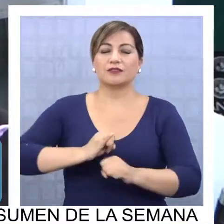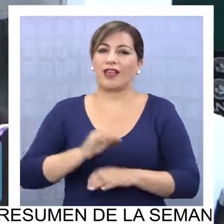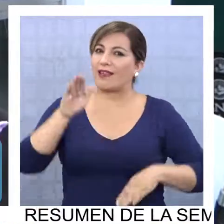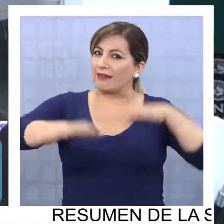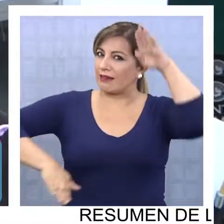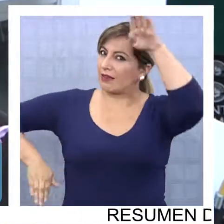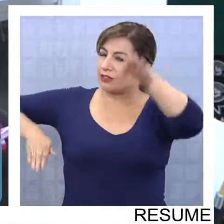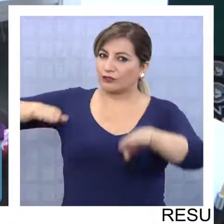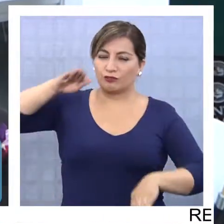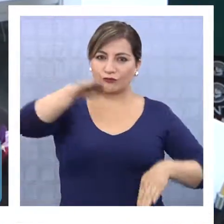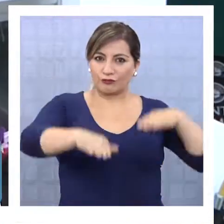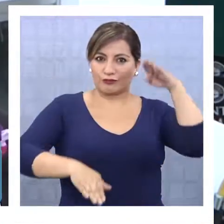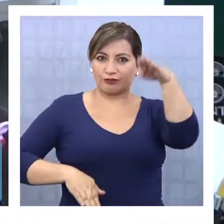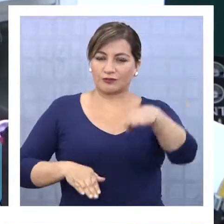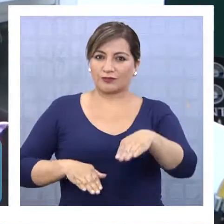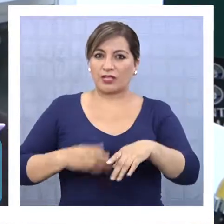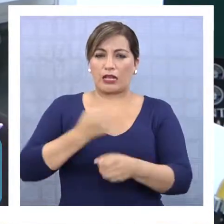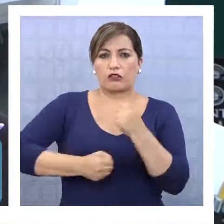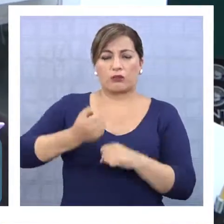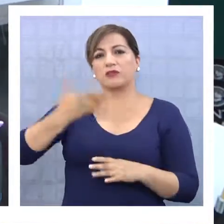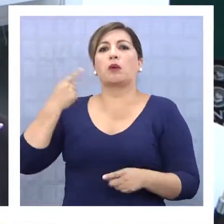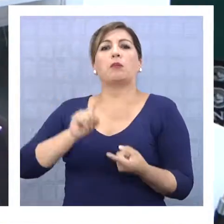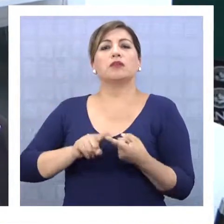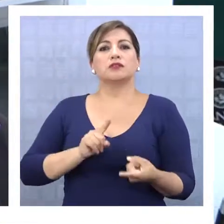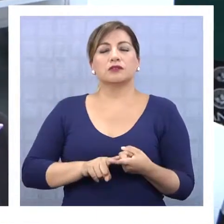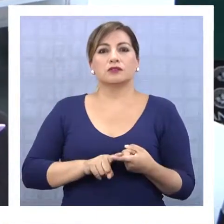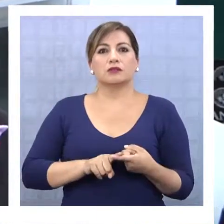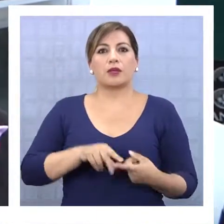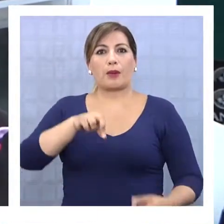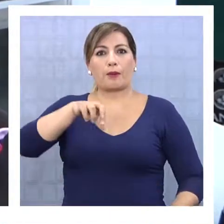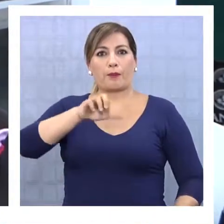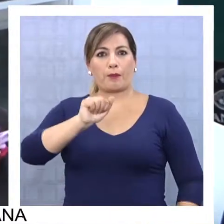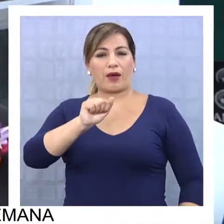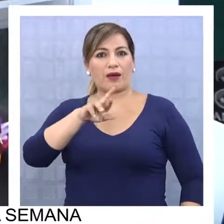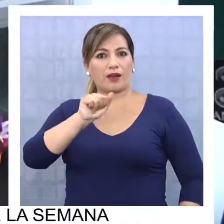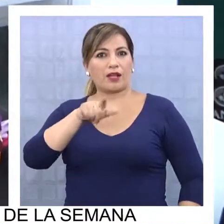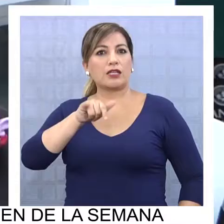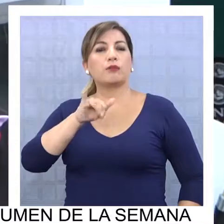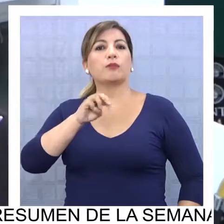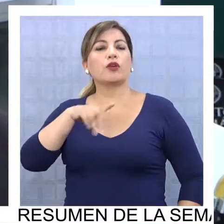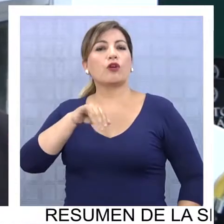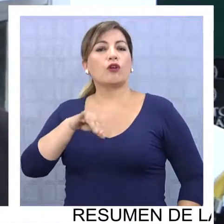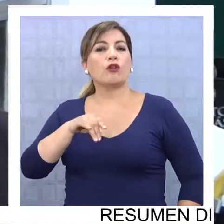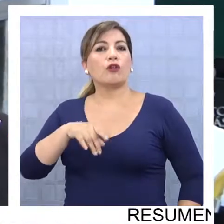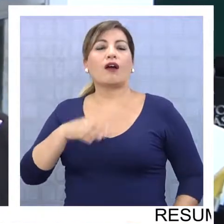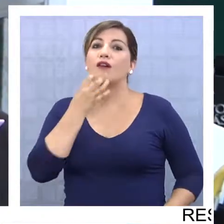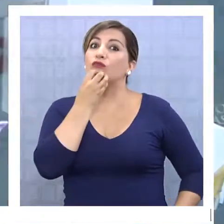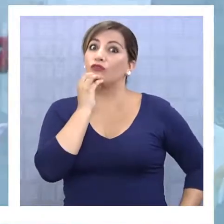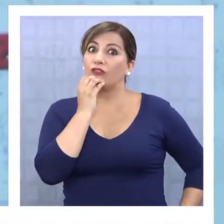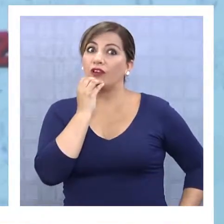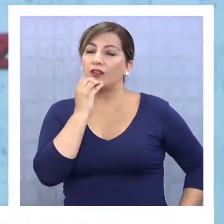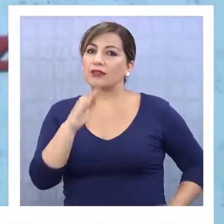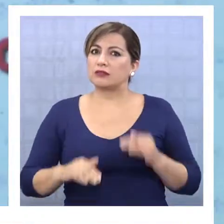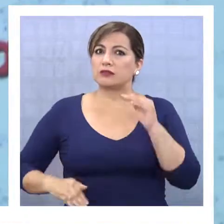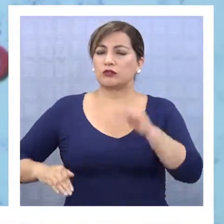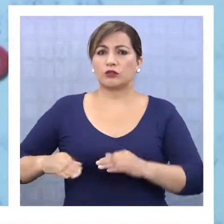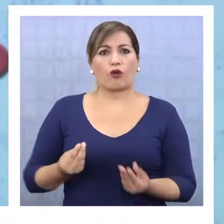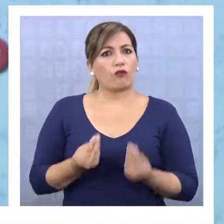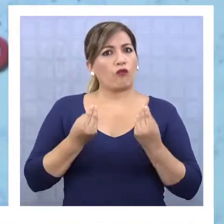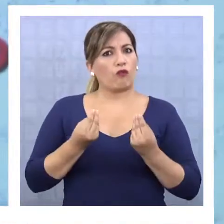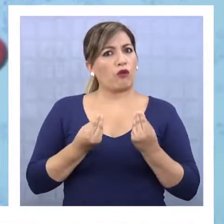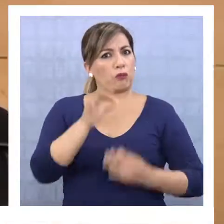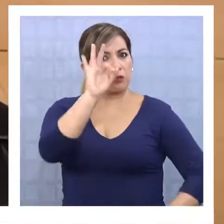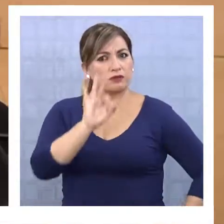internacional en natación, por ejemplo. El año pasado participamos en los paralímpicos de Antofagasta también, con bochas y natación, y